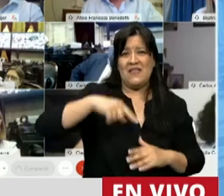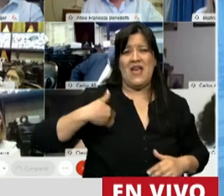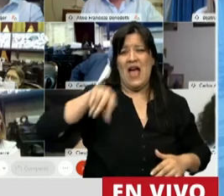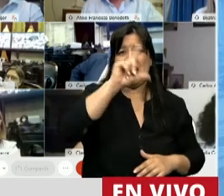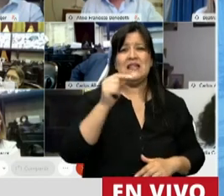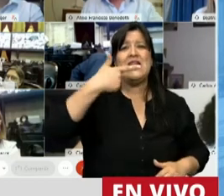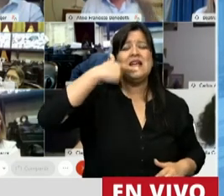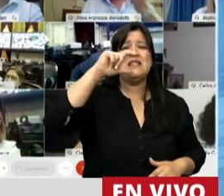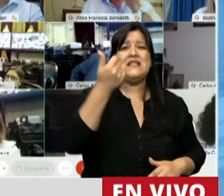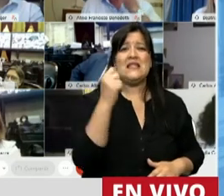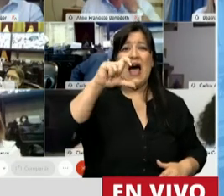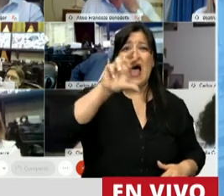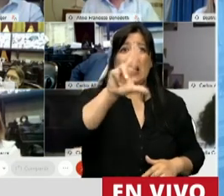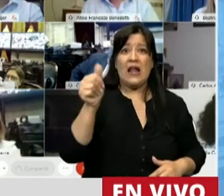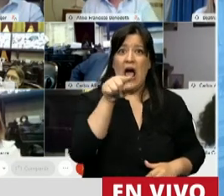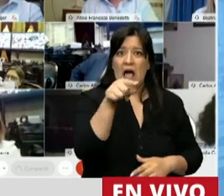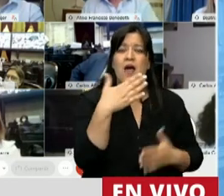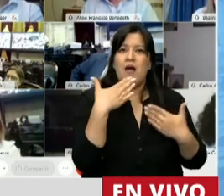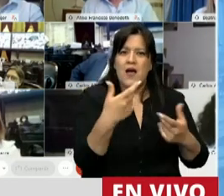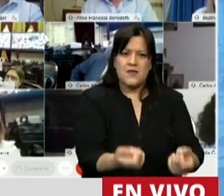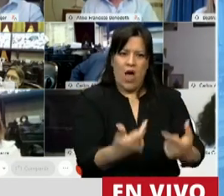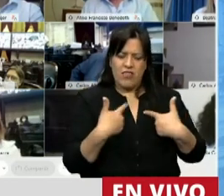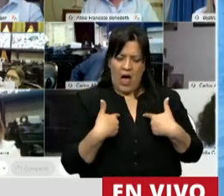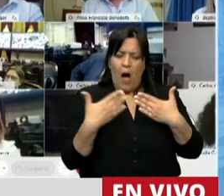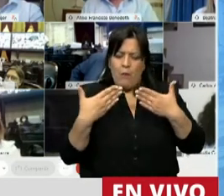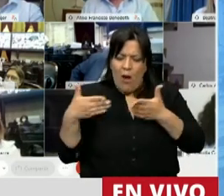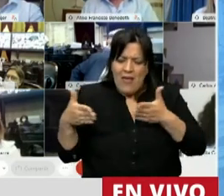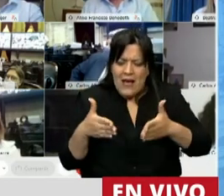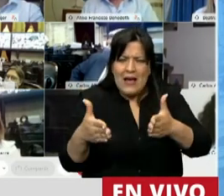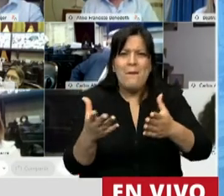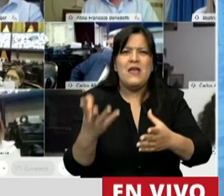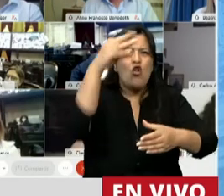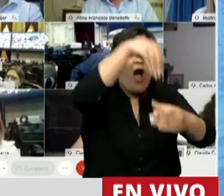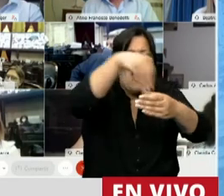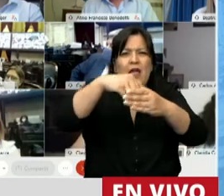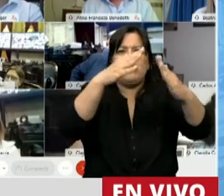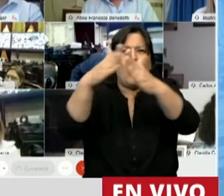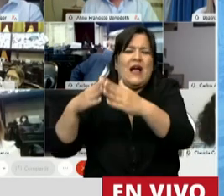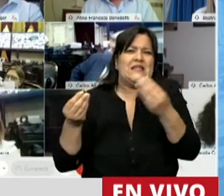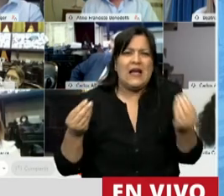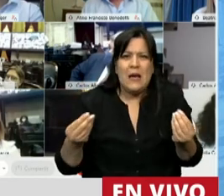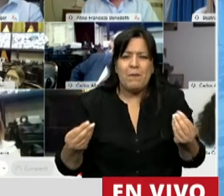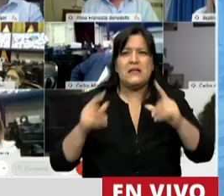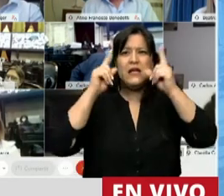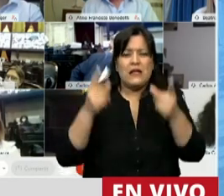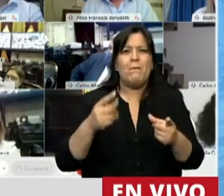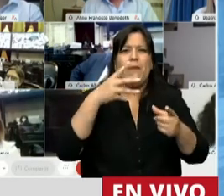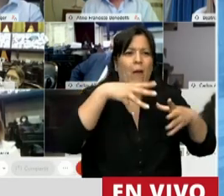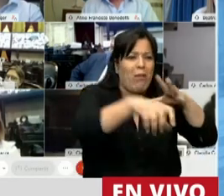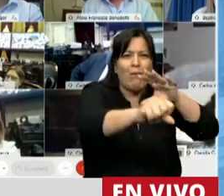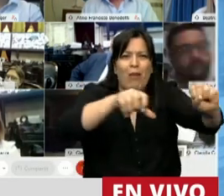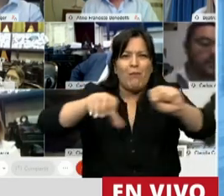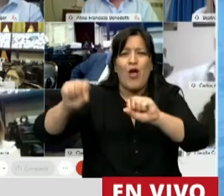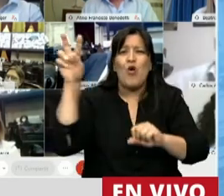el SACRA, que me abrió el camino para mirar hacia adentro de los hogares, para rescatar a las mujeres